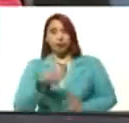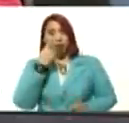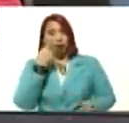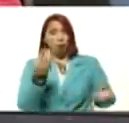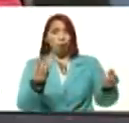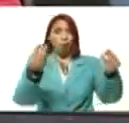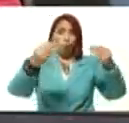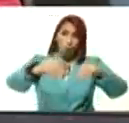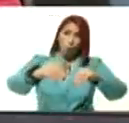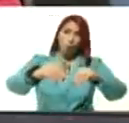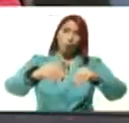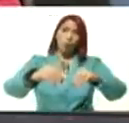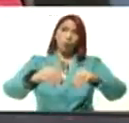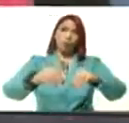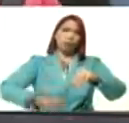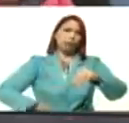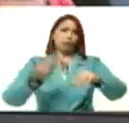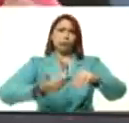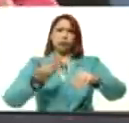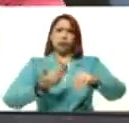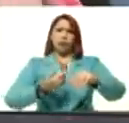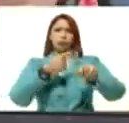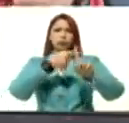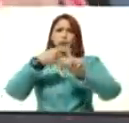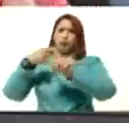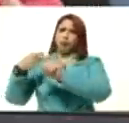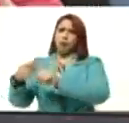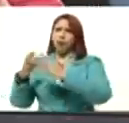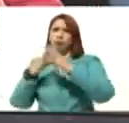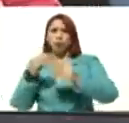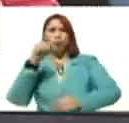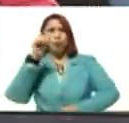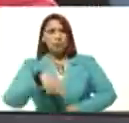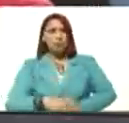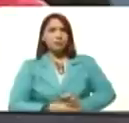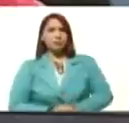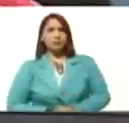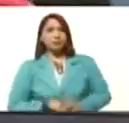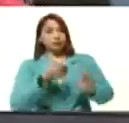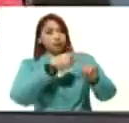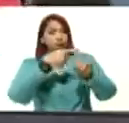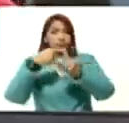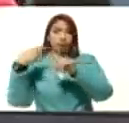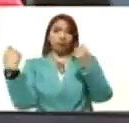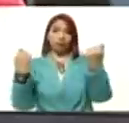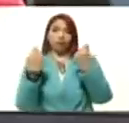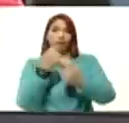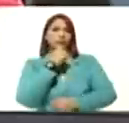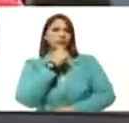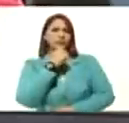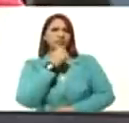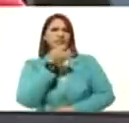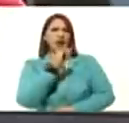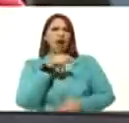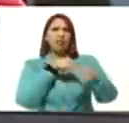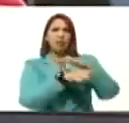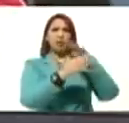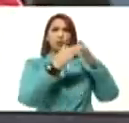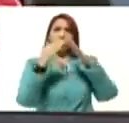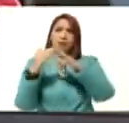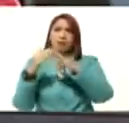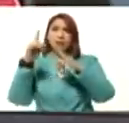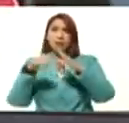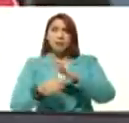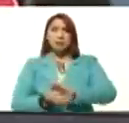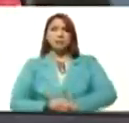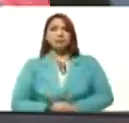va a jugar un papel fundamental. Sumarnos todos, pero también sumar en esta campaña quienes están en su casa. Sumar a